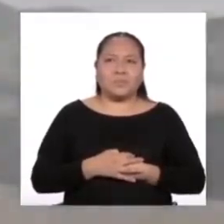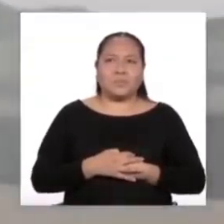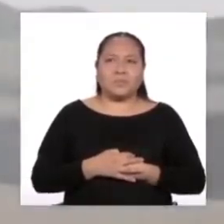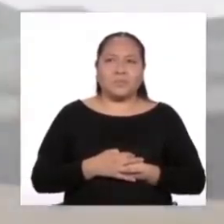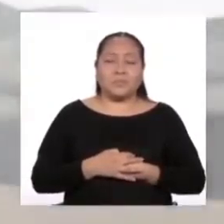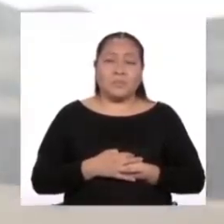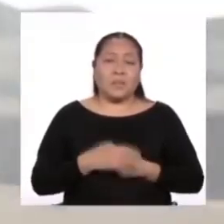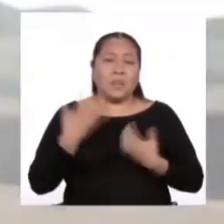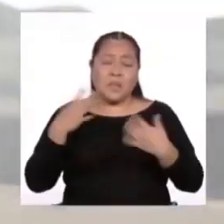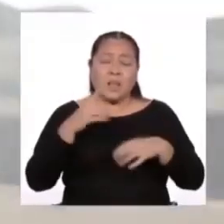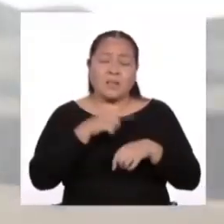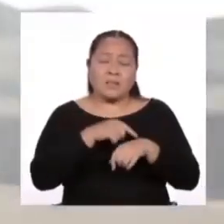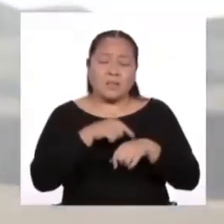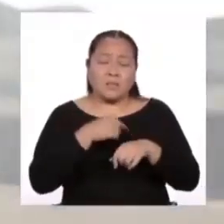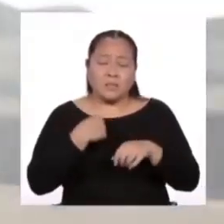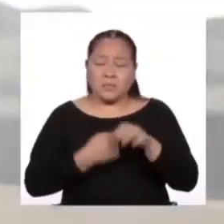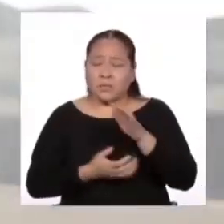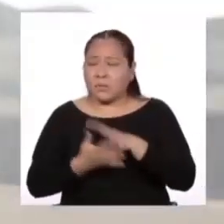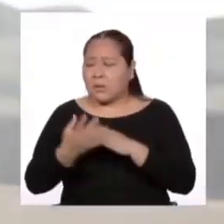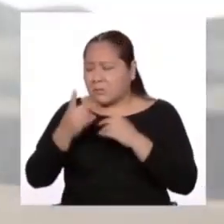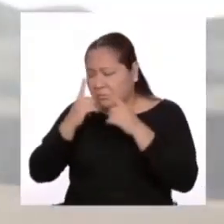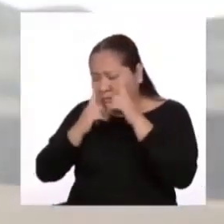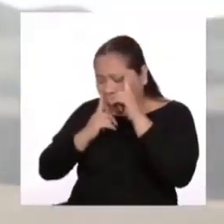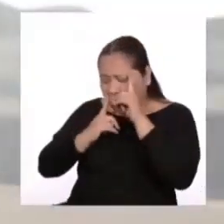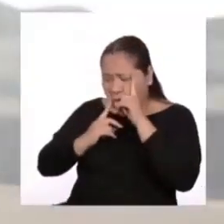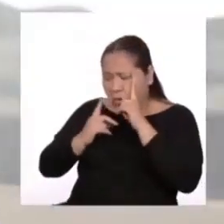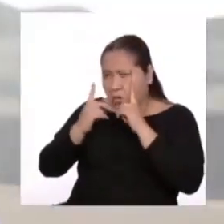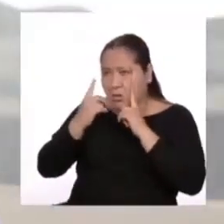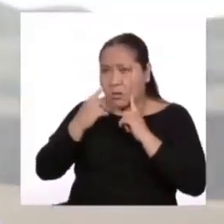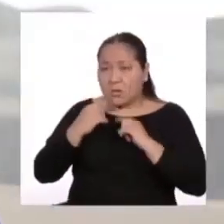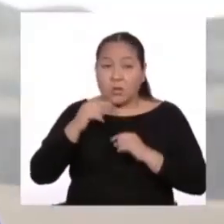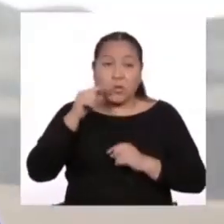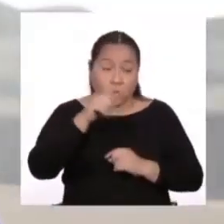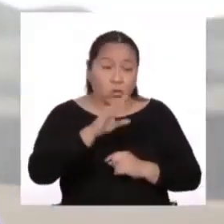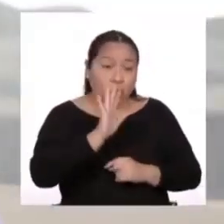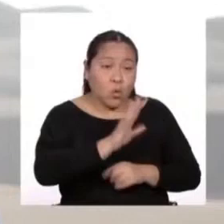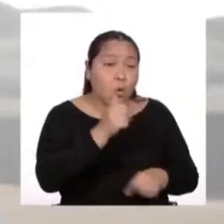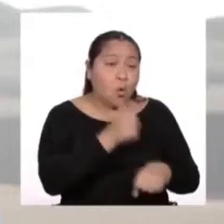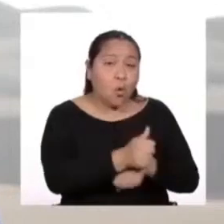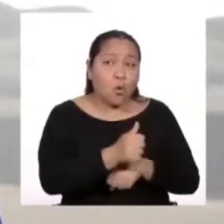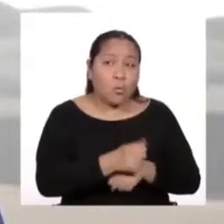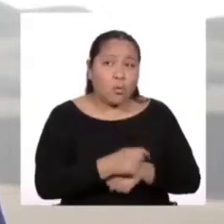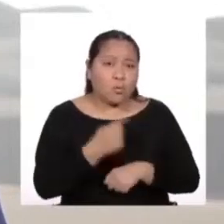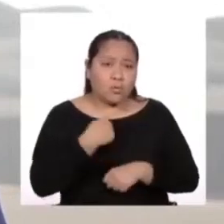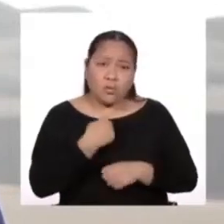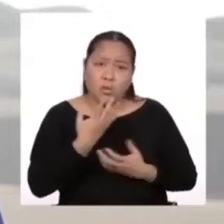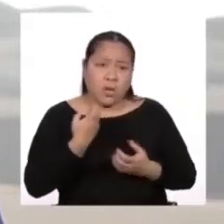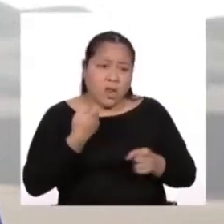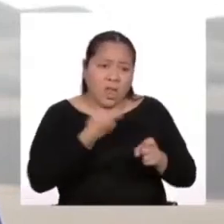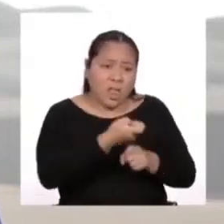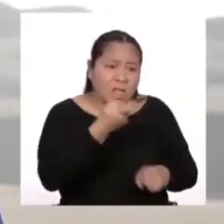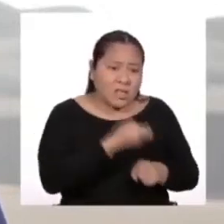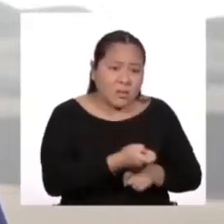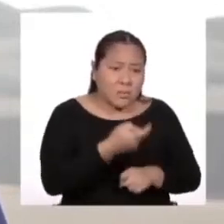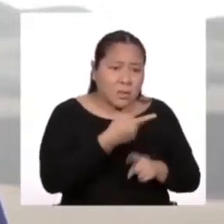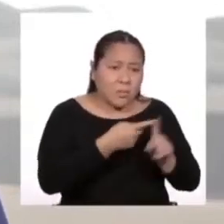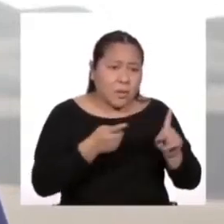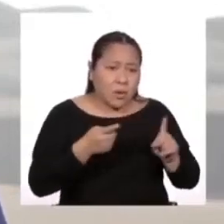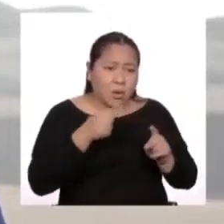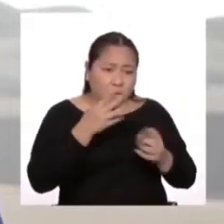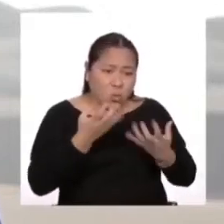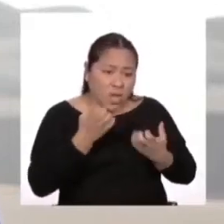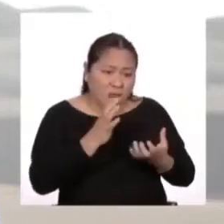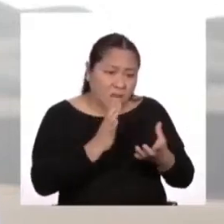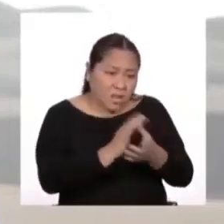Llegó la hora de la partida. Lloraré. Tuya es la culpa. Yo no quería hacerte daño, pero tú has querido que te haga mi